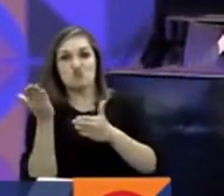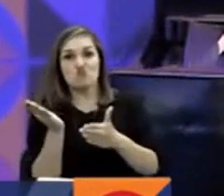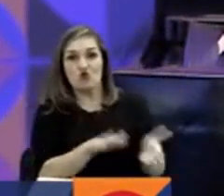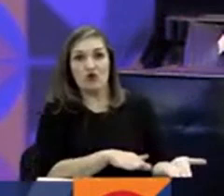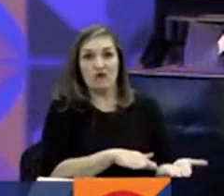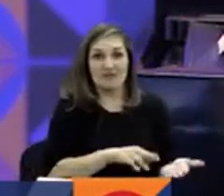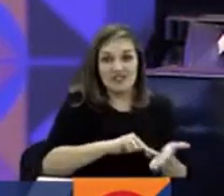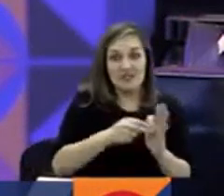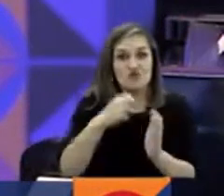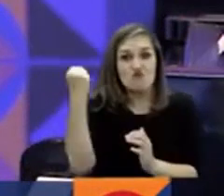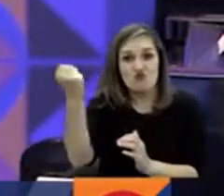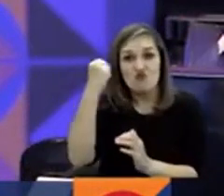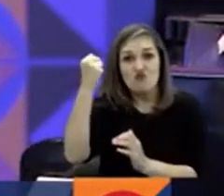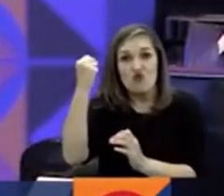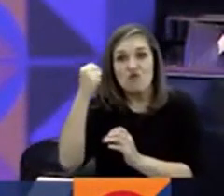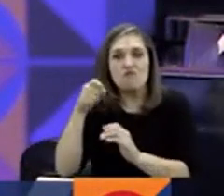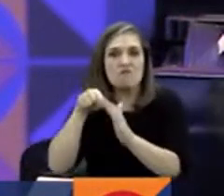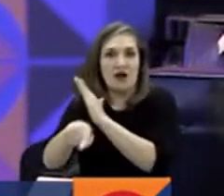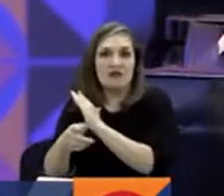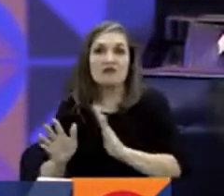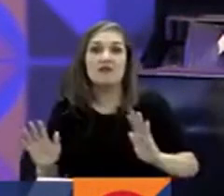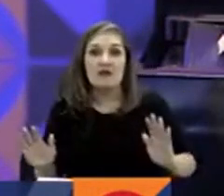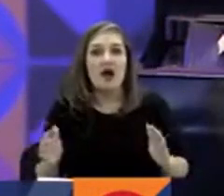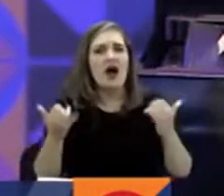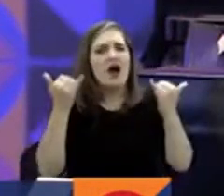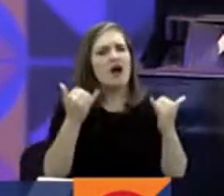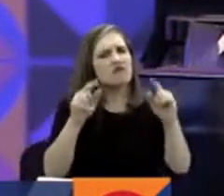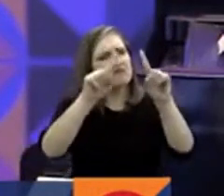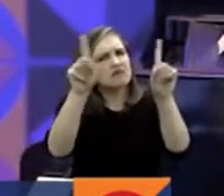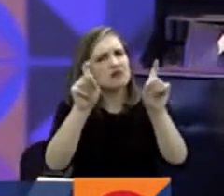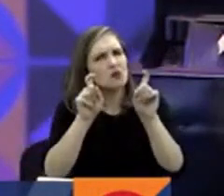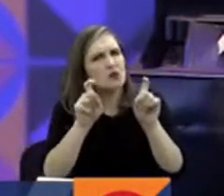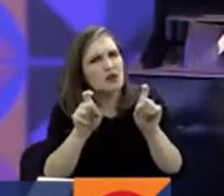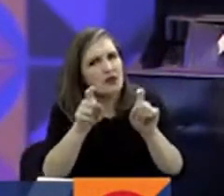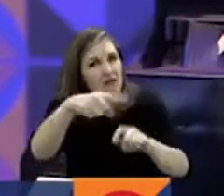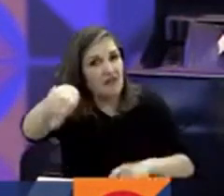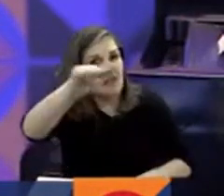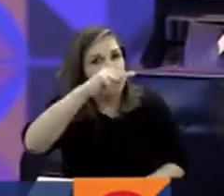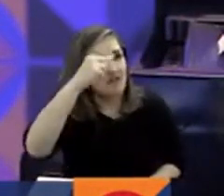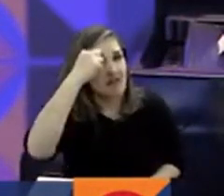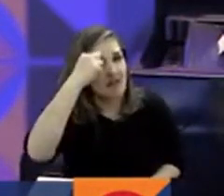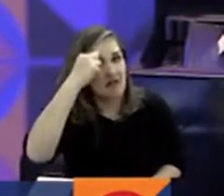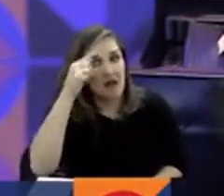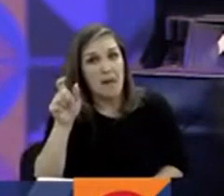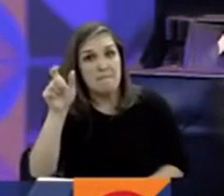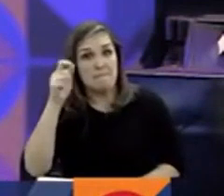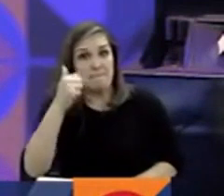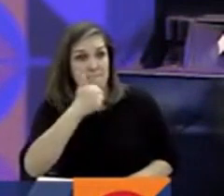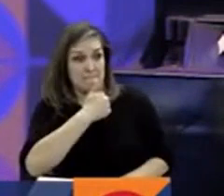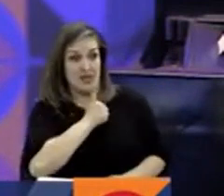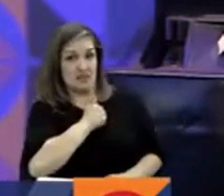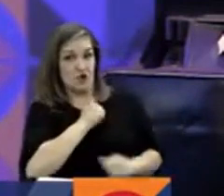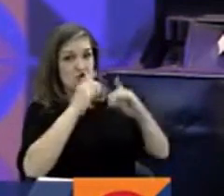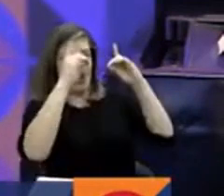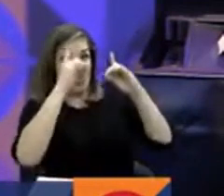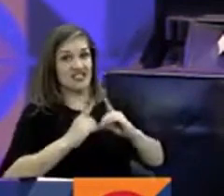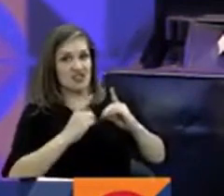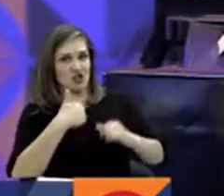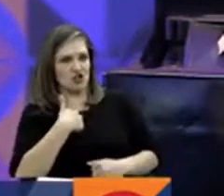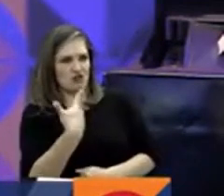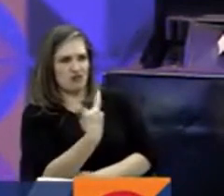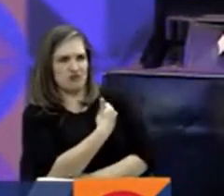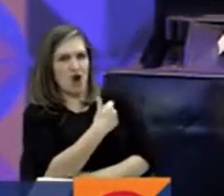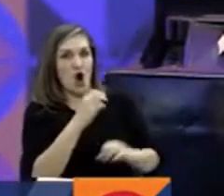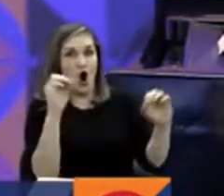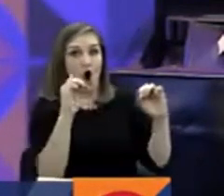endógena, es decir, se la pusieron por la piel. La pregunta acá es, ¿ustedes creen que Neruda se suicidó como Allende por dolor en el partido, o